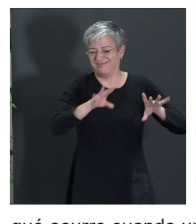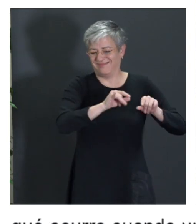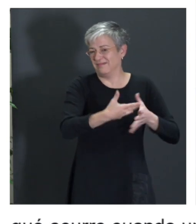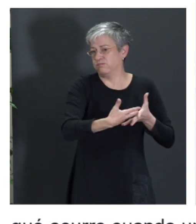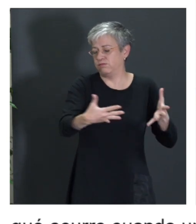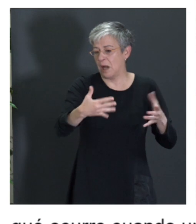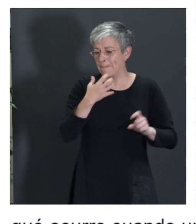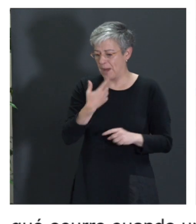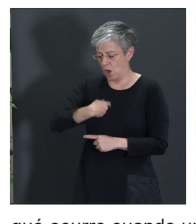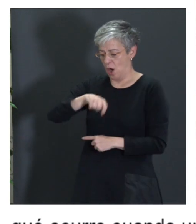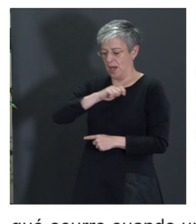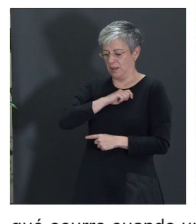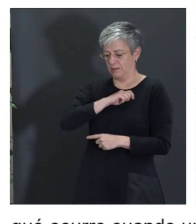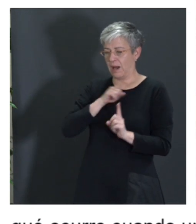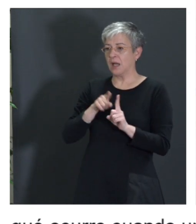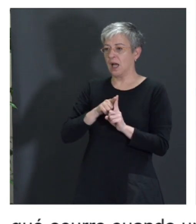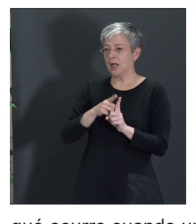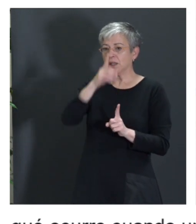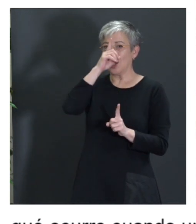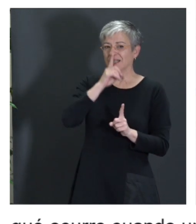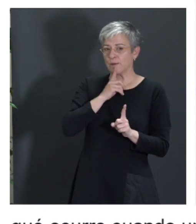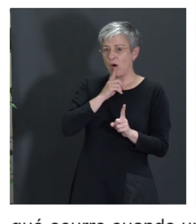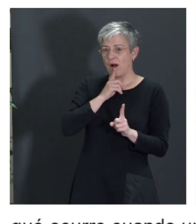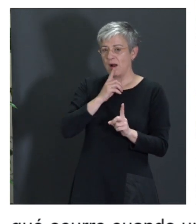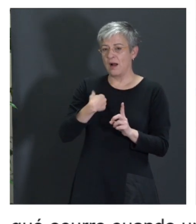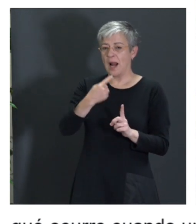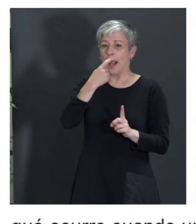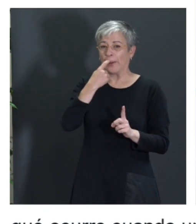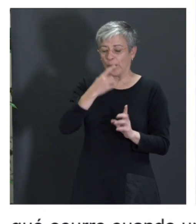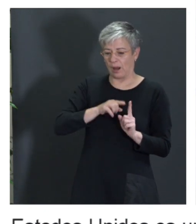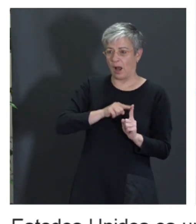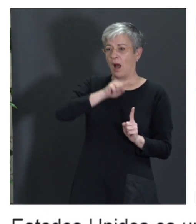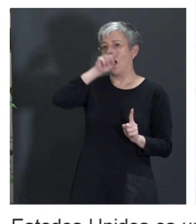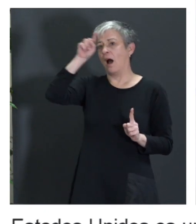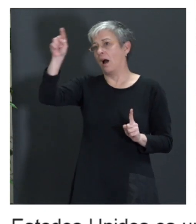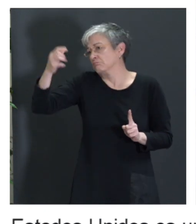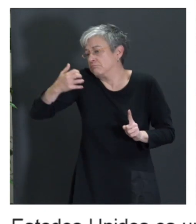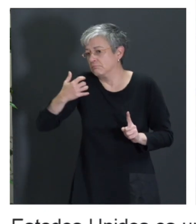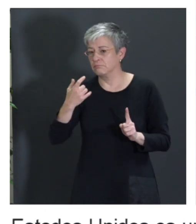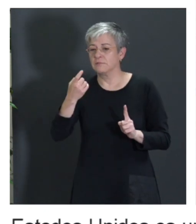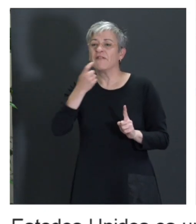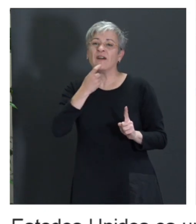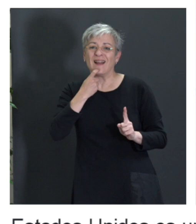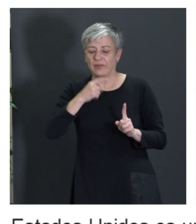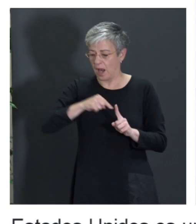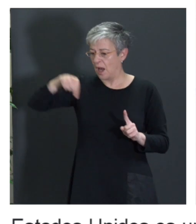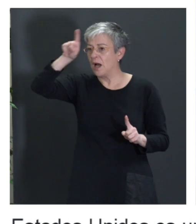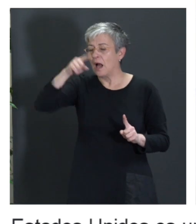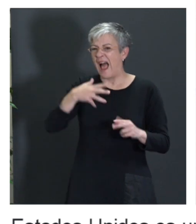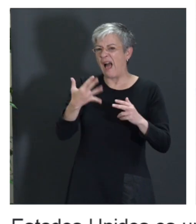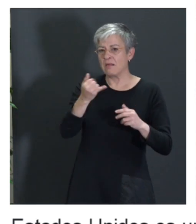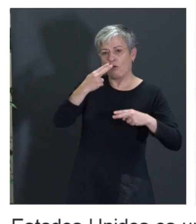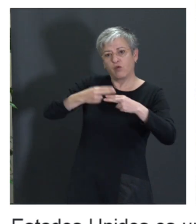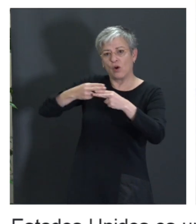Estados y si queremos llevar un camión de Lisboa a Helsinki, hay problemas, hay distintas normativas. Entonces esa fue una de las situaciones en las que